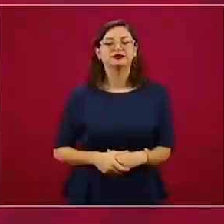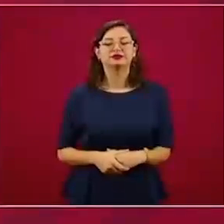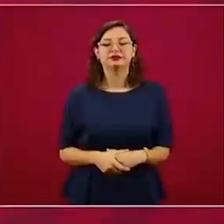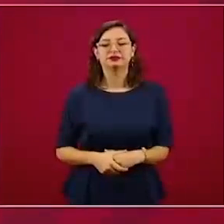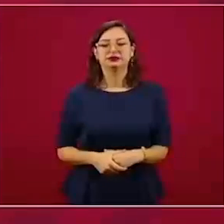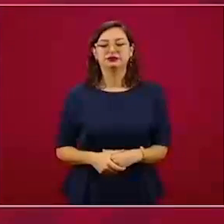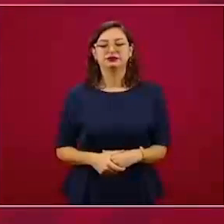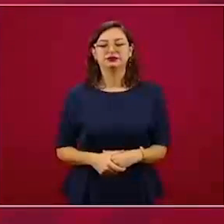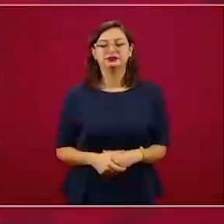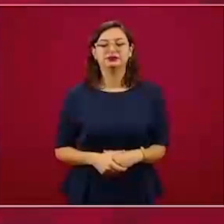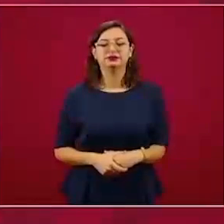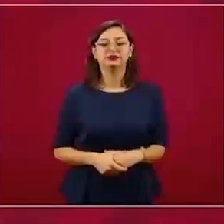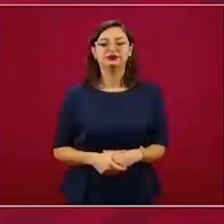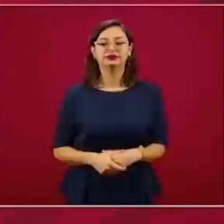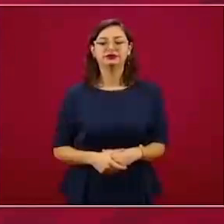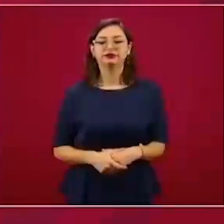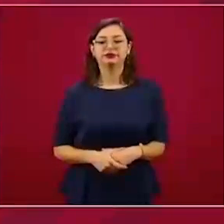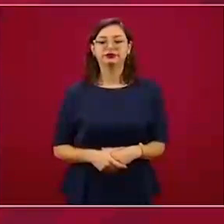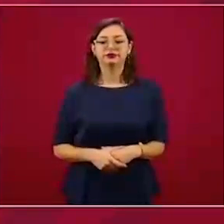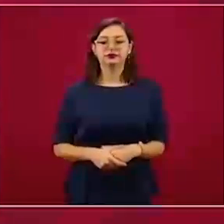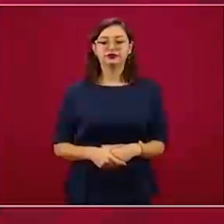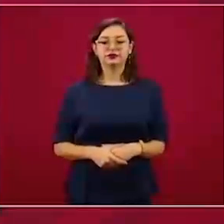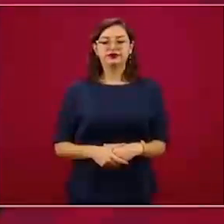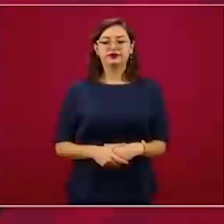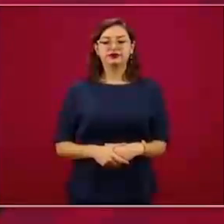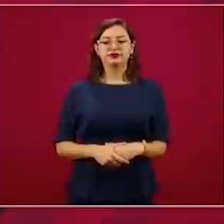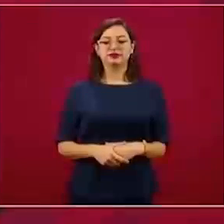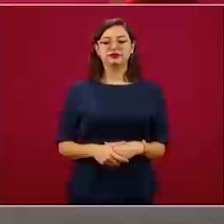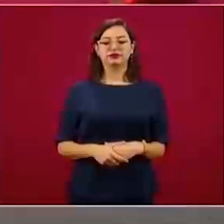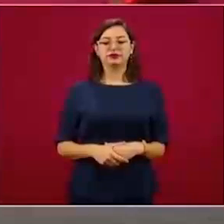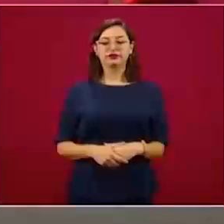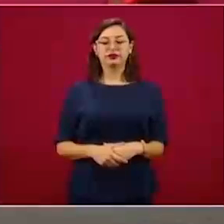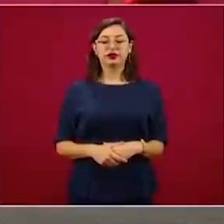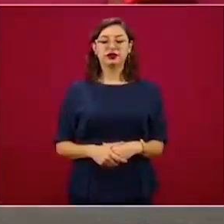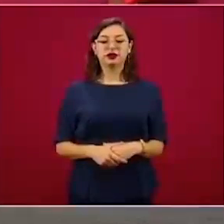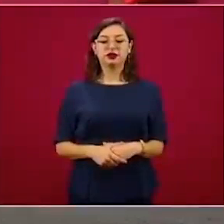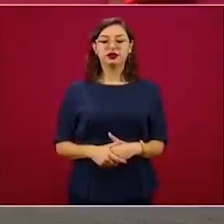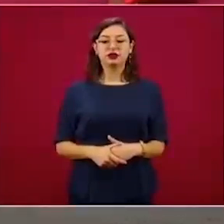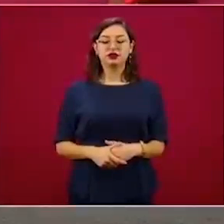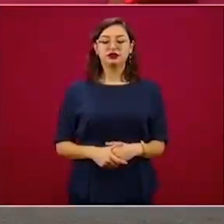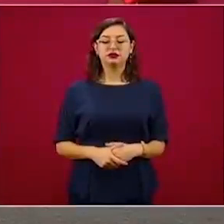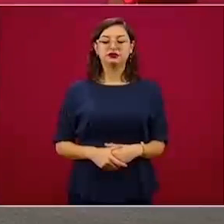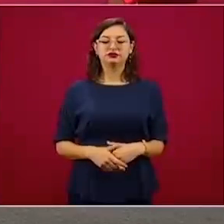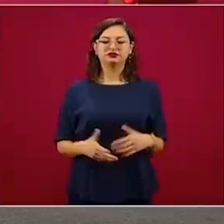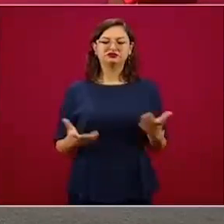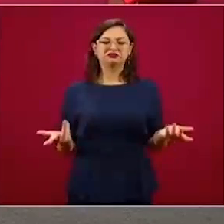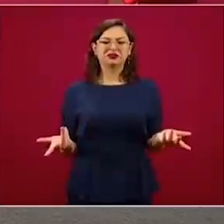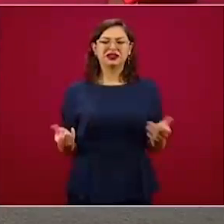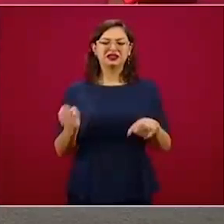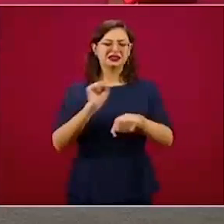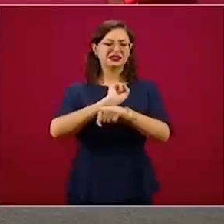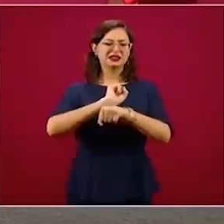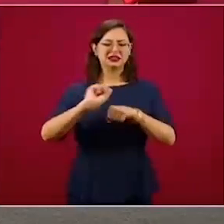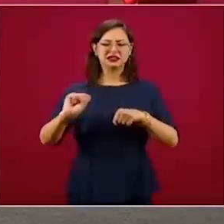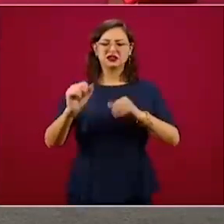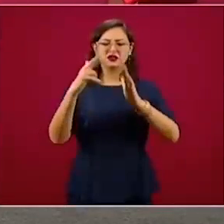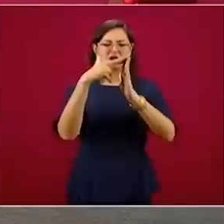reglas de operación de ese fondo para que